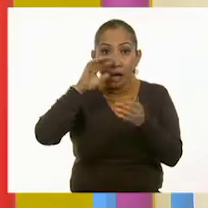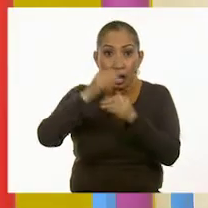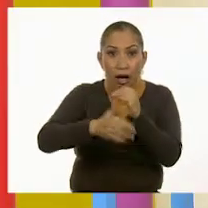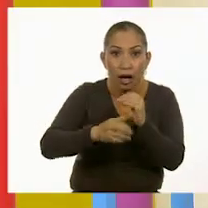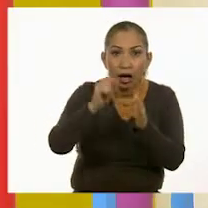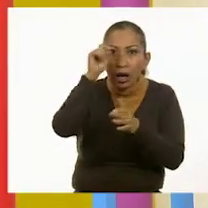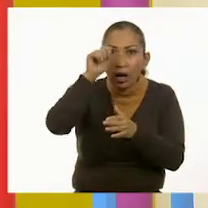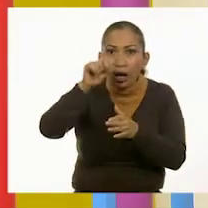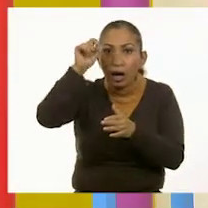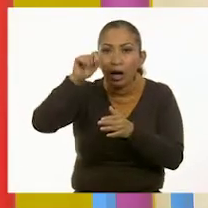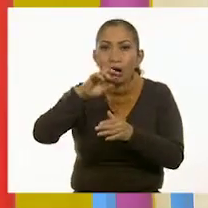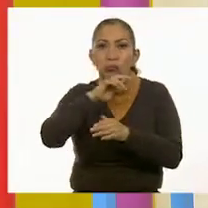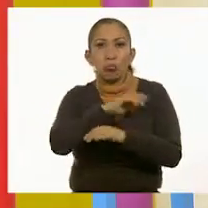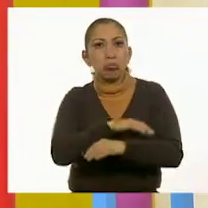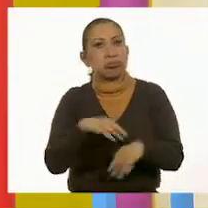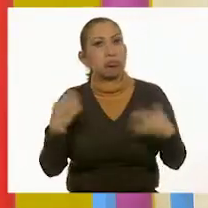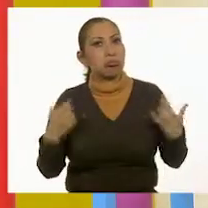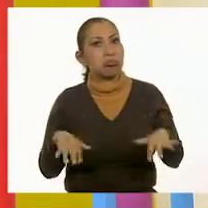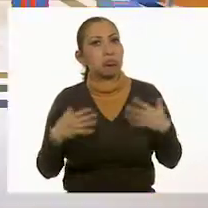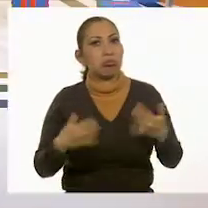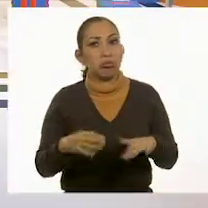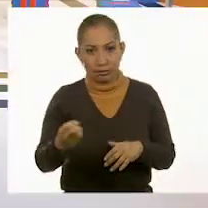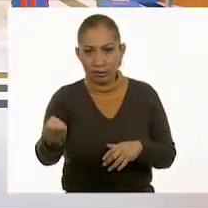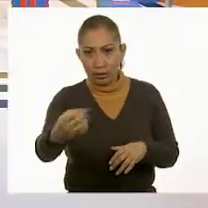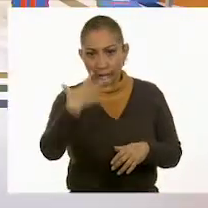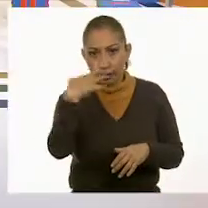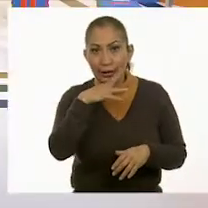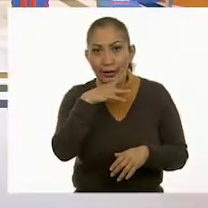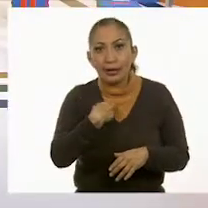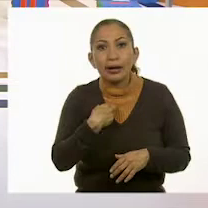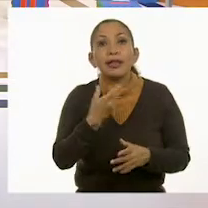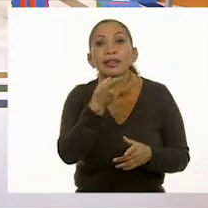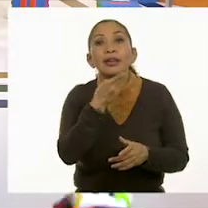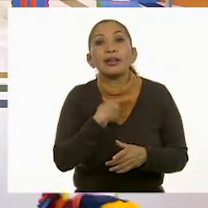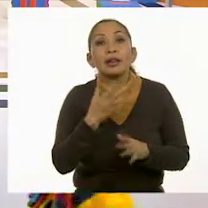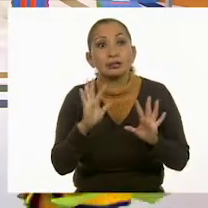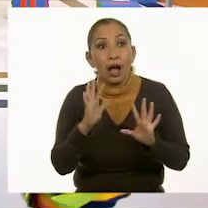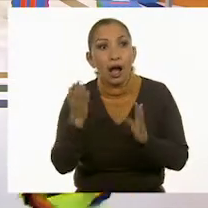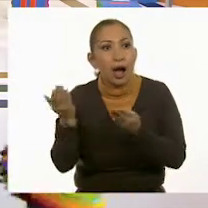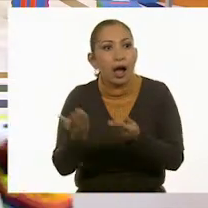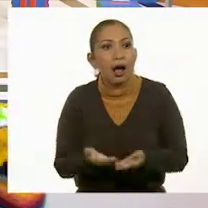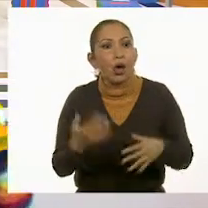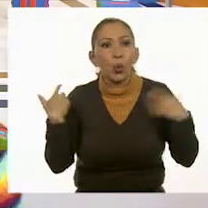Ah, ¿ya terminaron de escribir sus respuestas? Manden sus respuestas. Muy bien. ¿Ya llegaron?